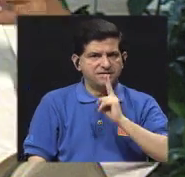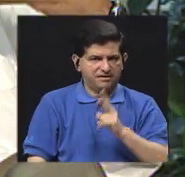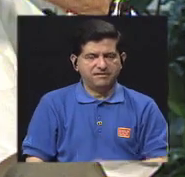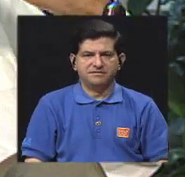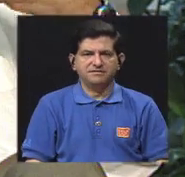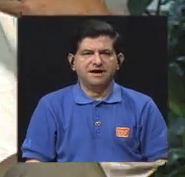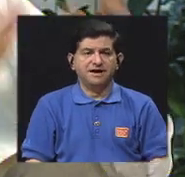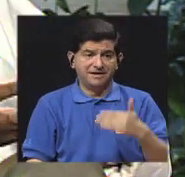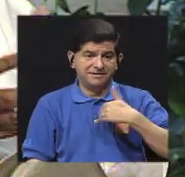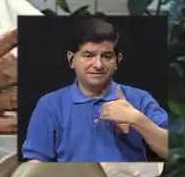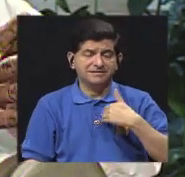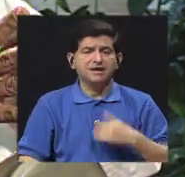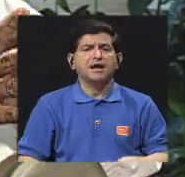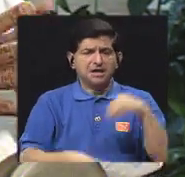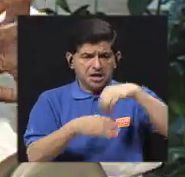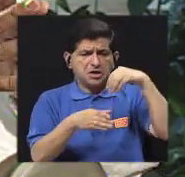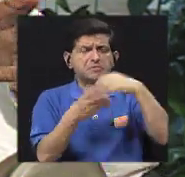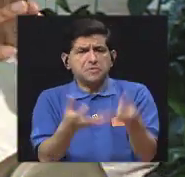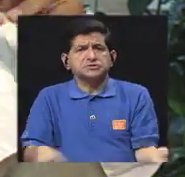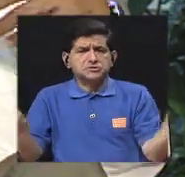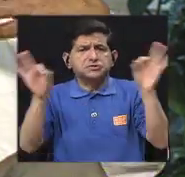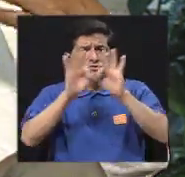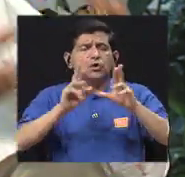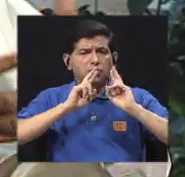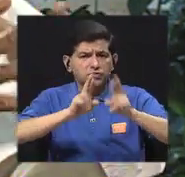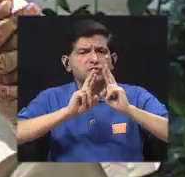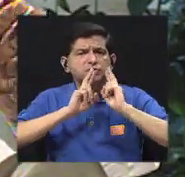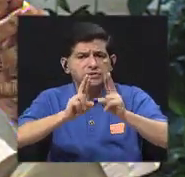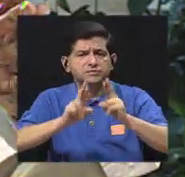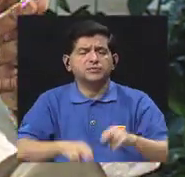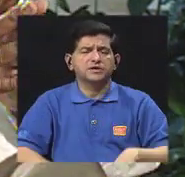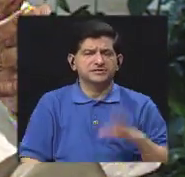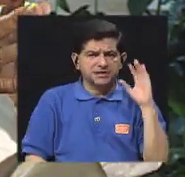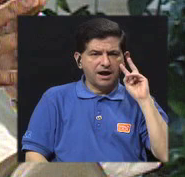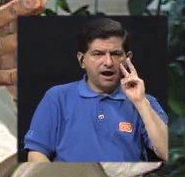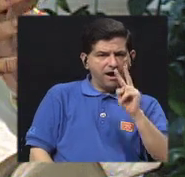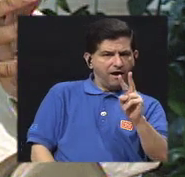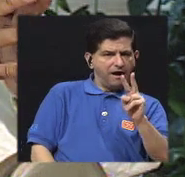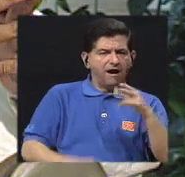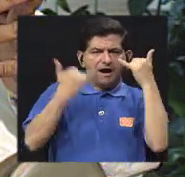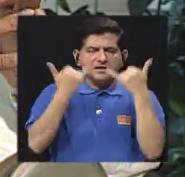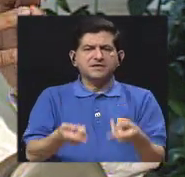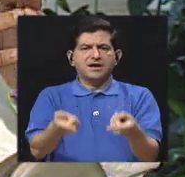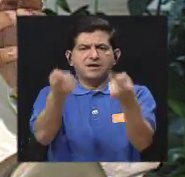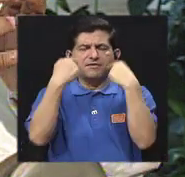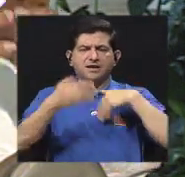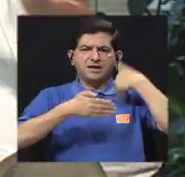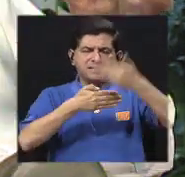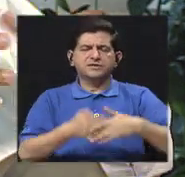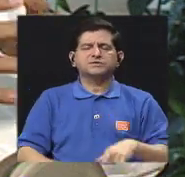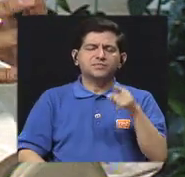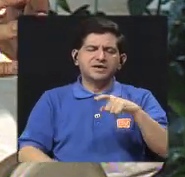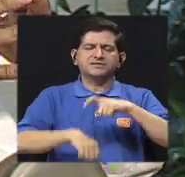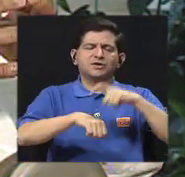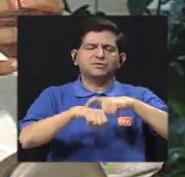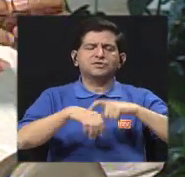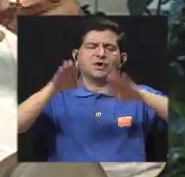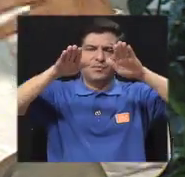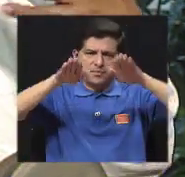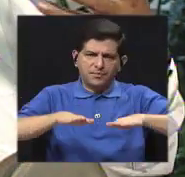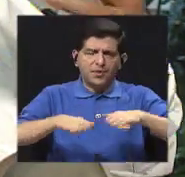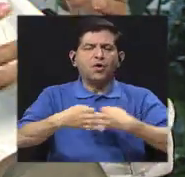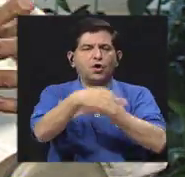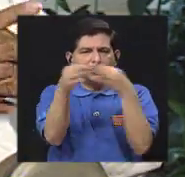tiene una gran inversión, el resultado se puede ver cuando vienen después de un retiro o